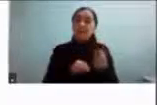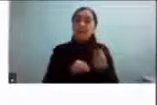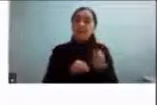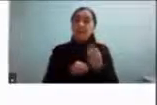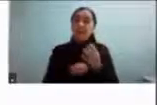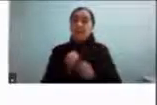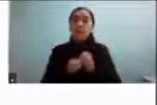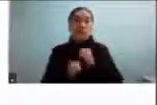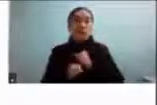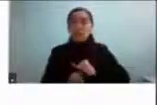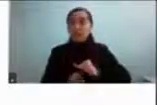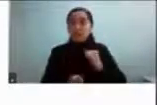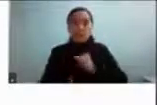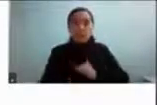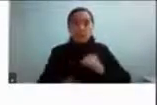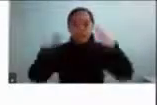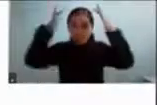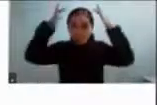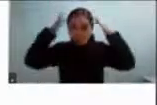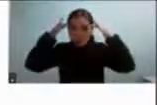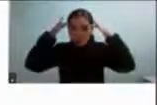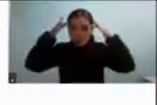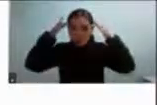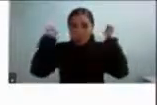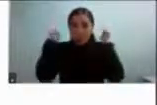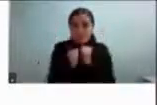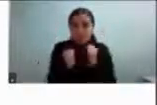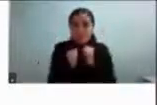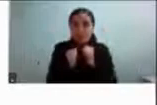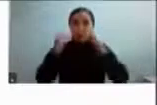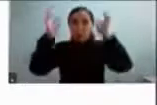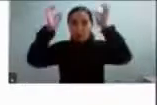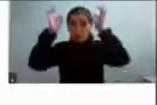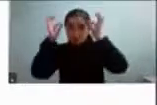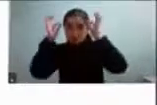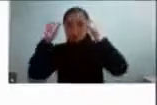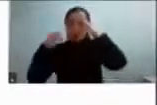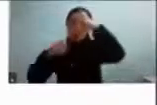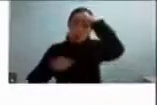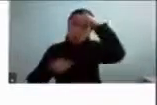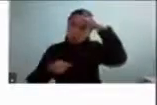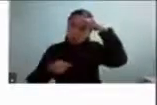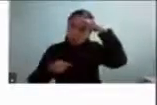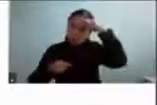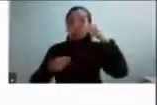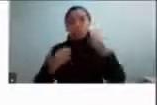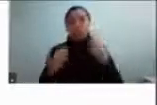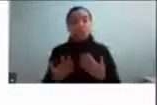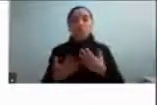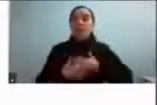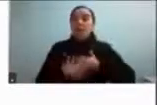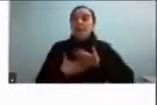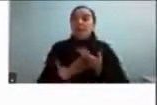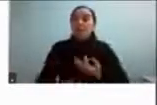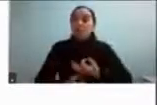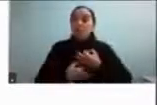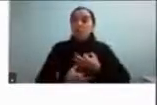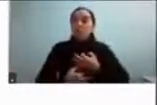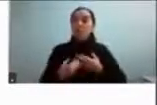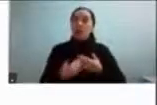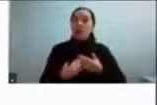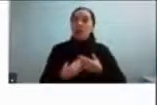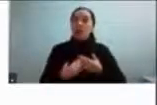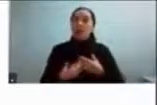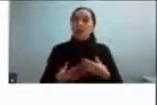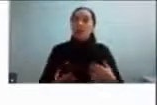con gorro. Tenía un gorro para el invierno y otro para el verano. Y yo con ese gorro en realidad me sentía segura. Me sentía como